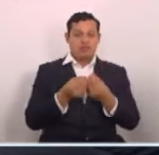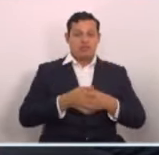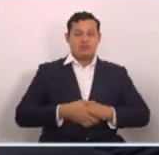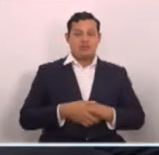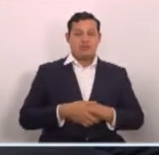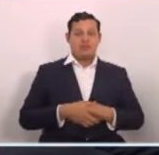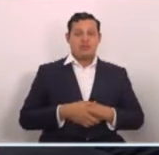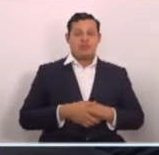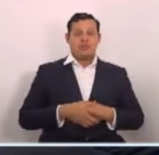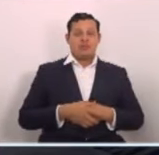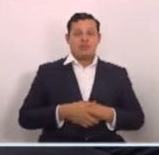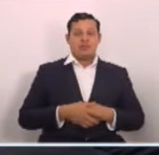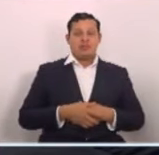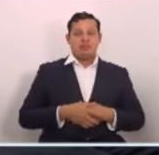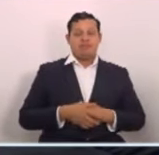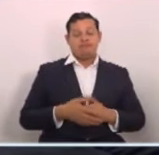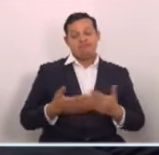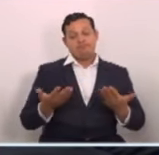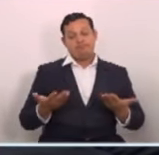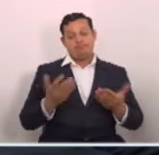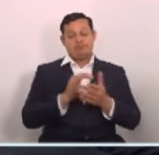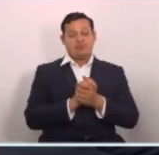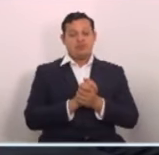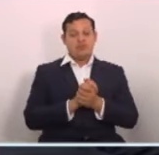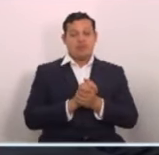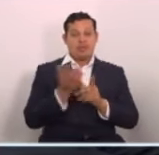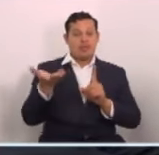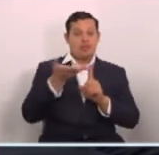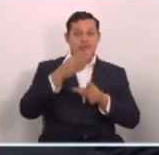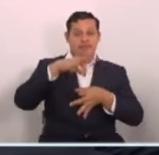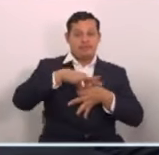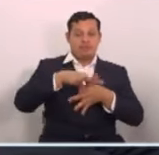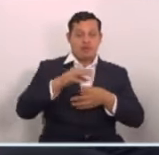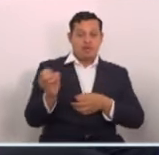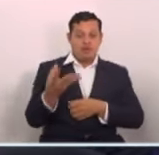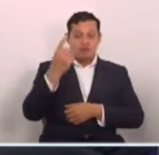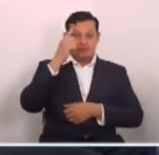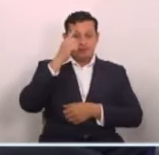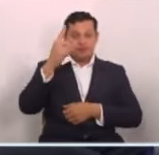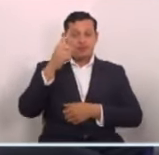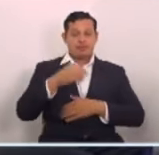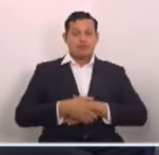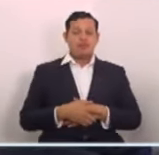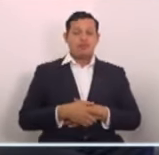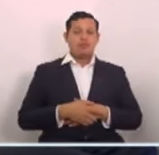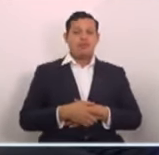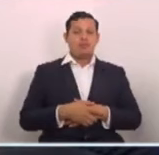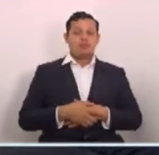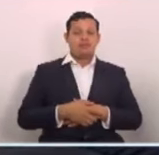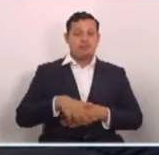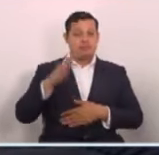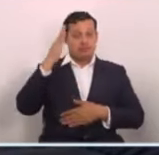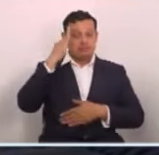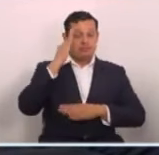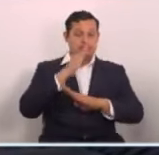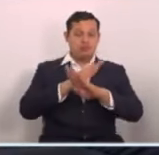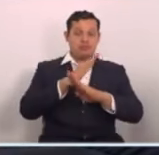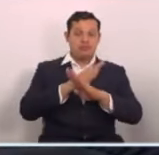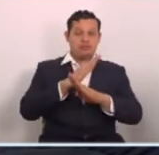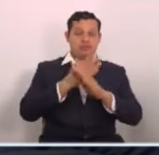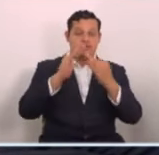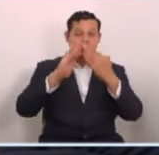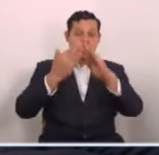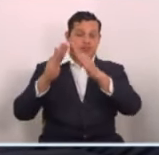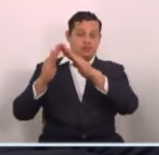Así de que vamos a dar nuestros votos como nuevas ideas, obviamente por la protección de nuestras